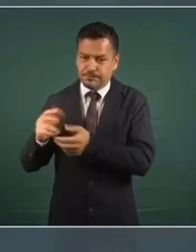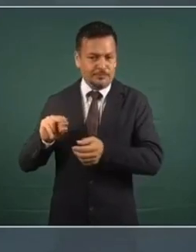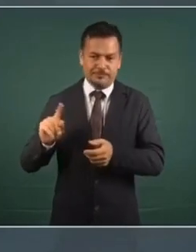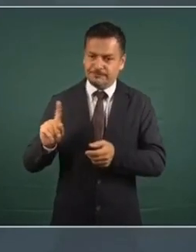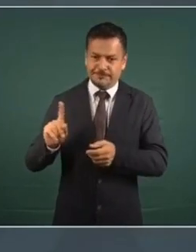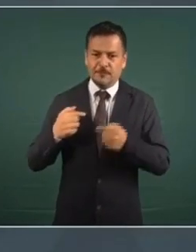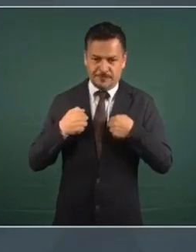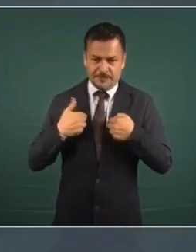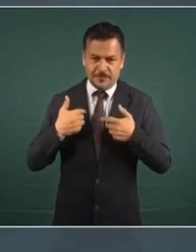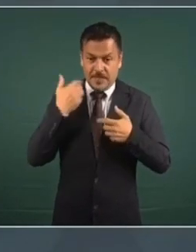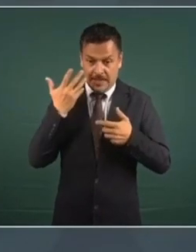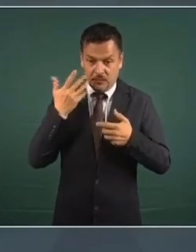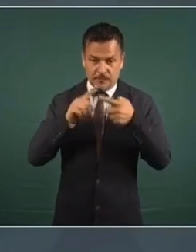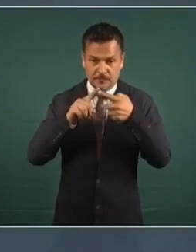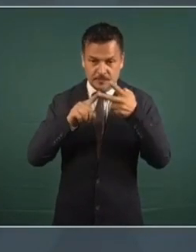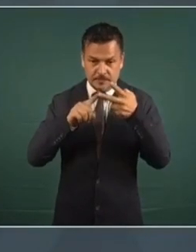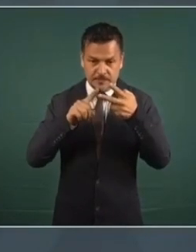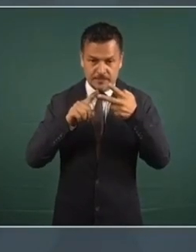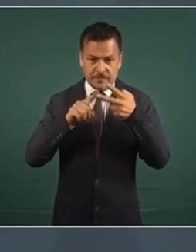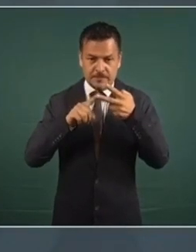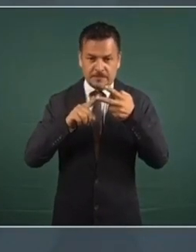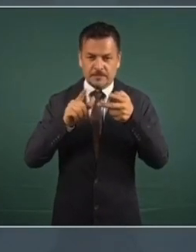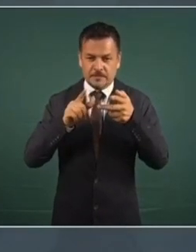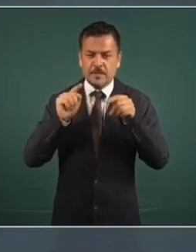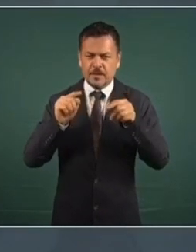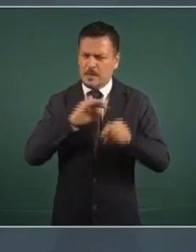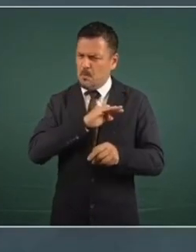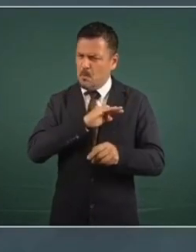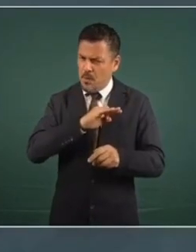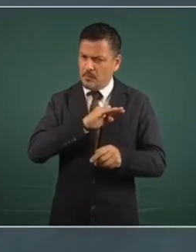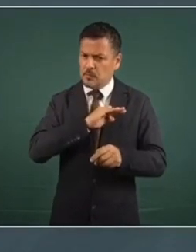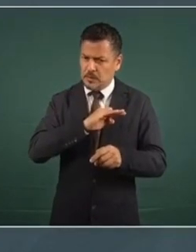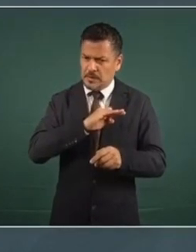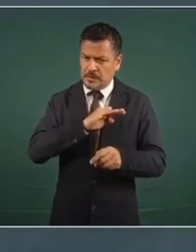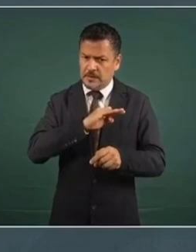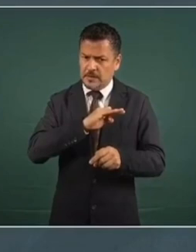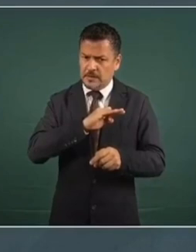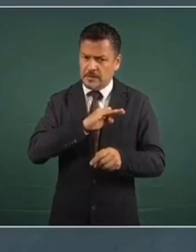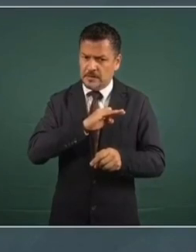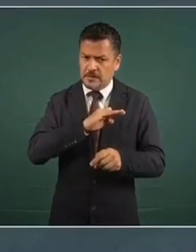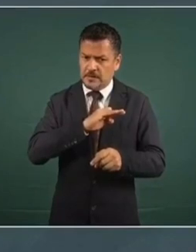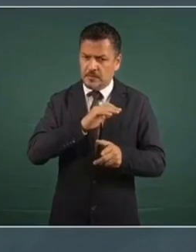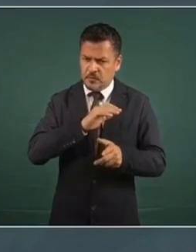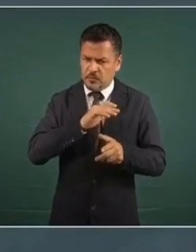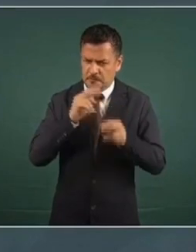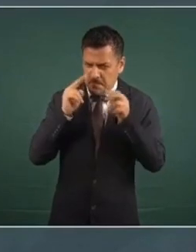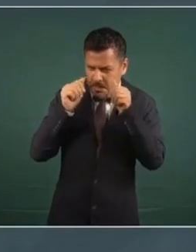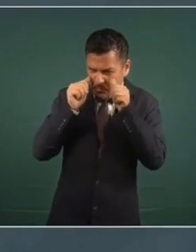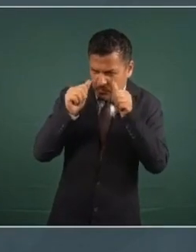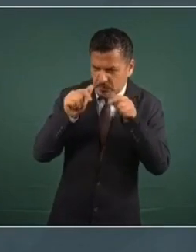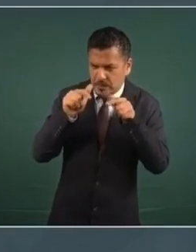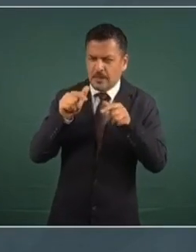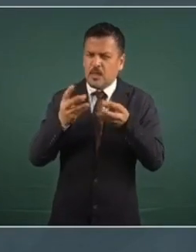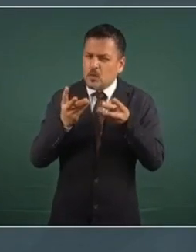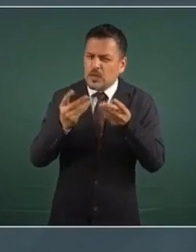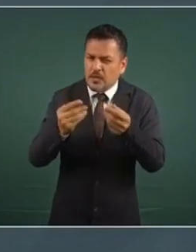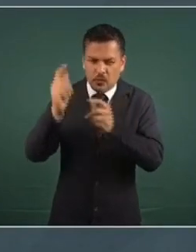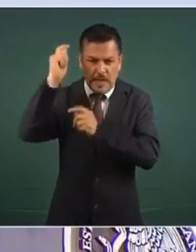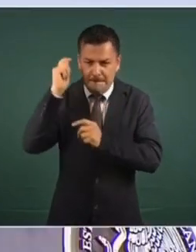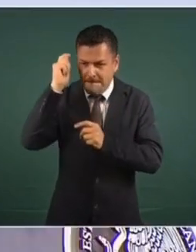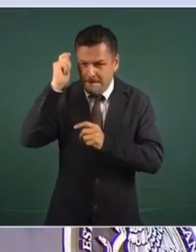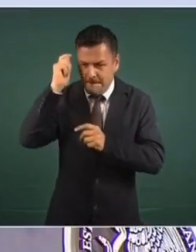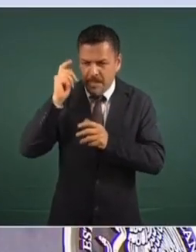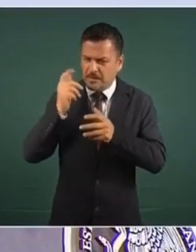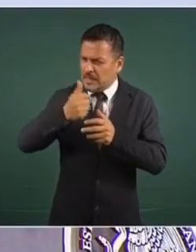Y lo otro que se busca, se apruebe, es el que podamos concentrar los fondos de los fideicomisos